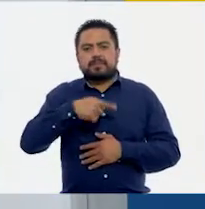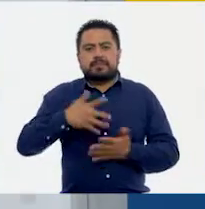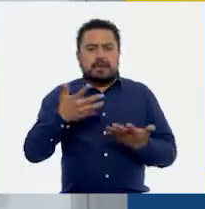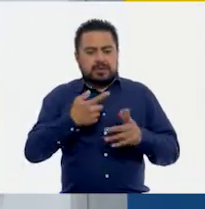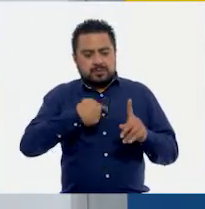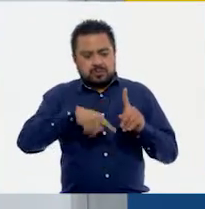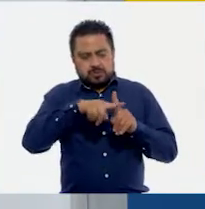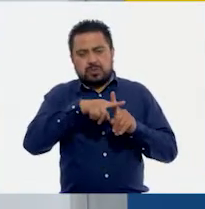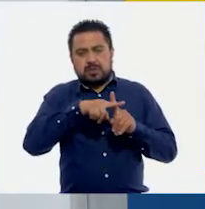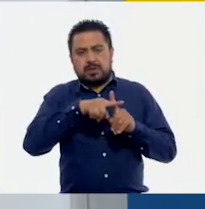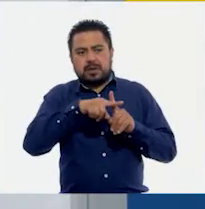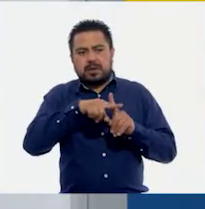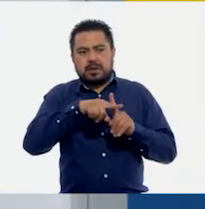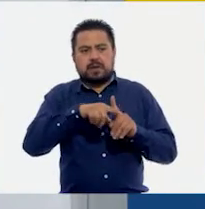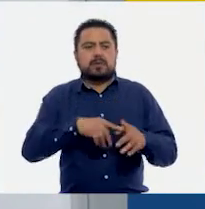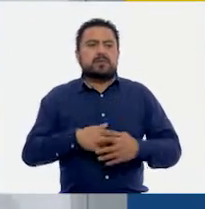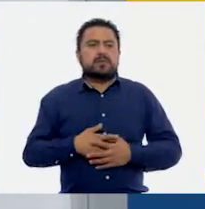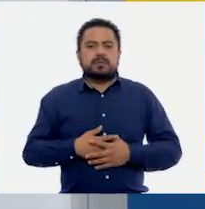suma.